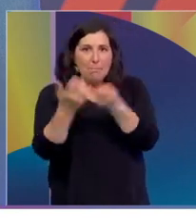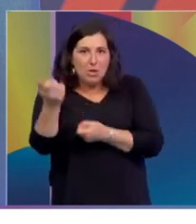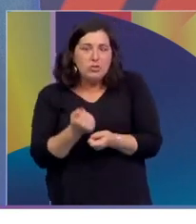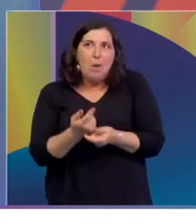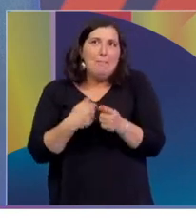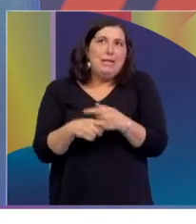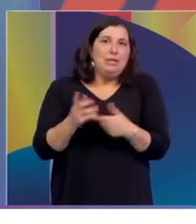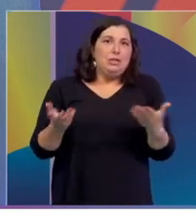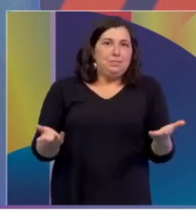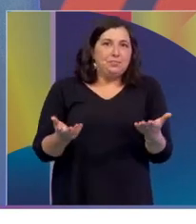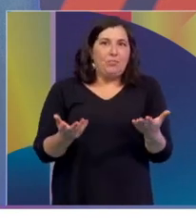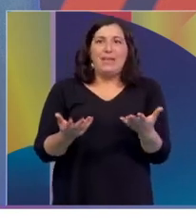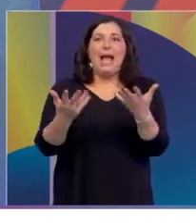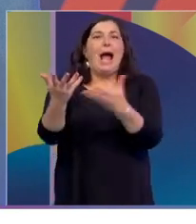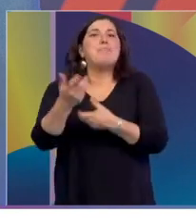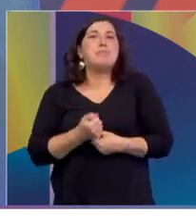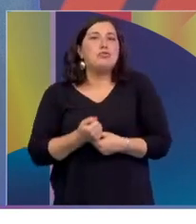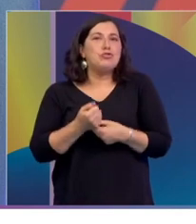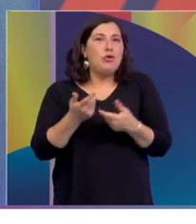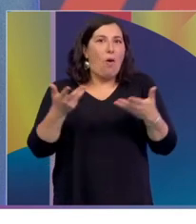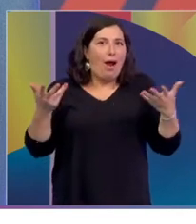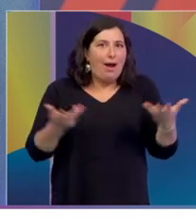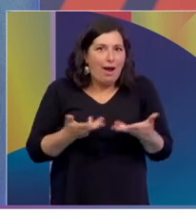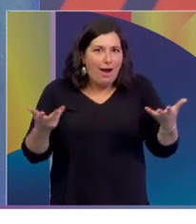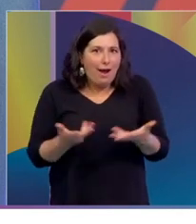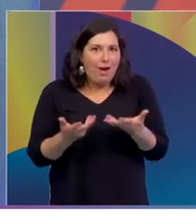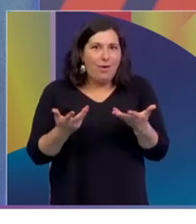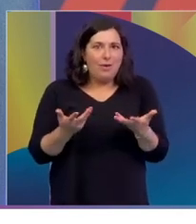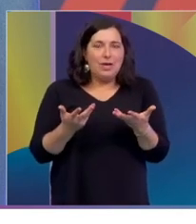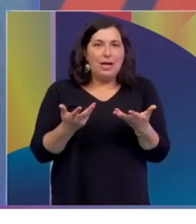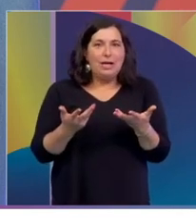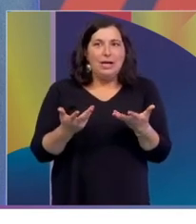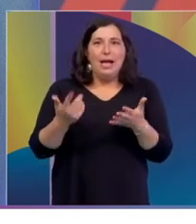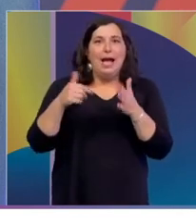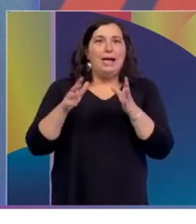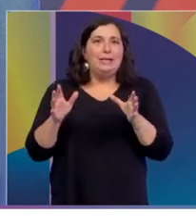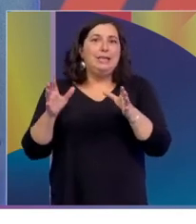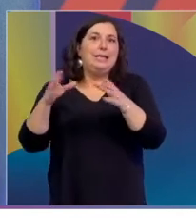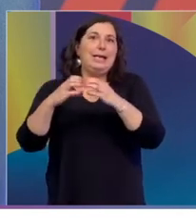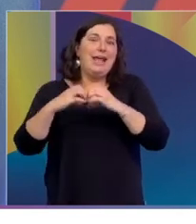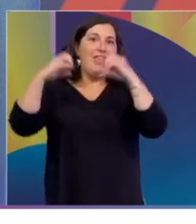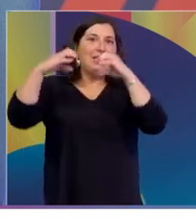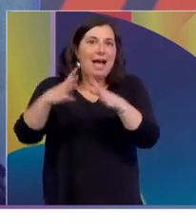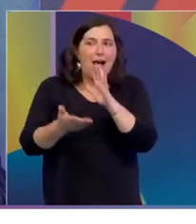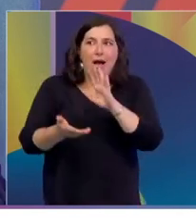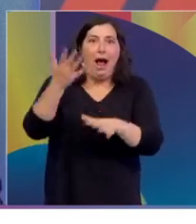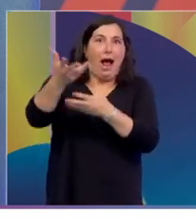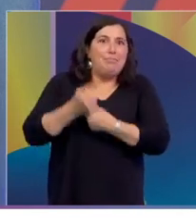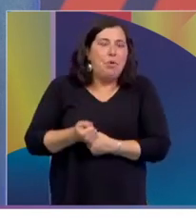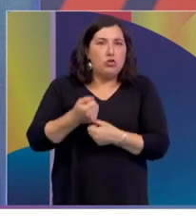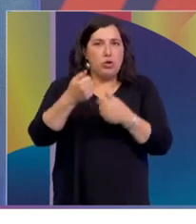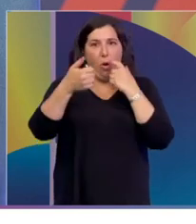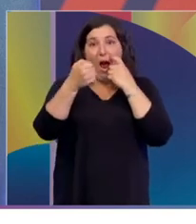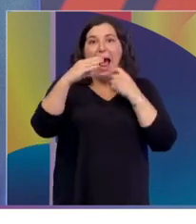tener un apoyo como el que vamos a tener ahora con la academia. Y, bueno, la idea es